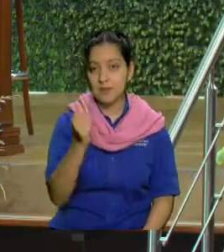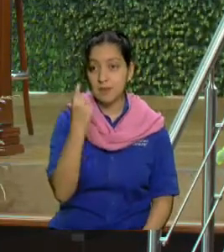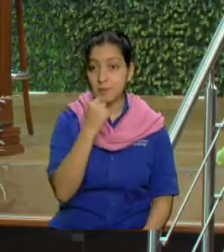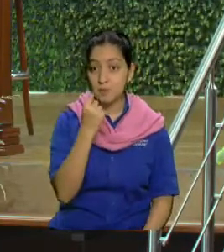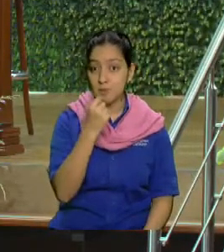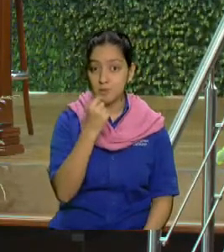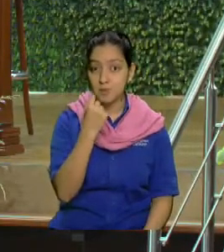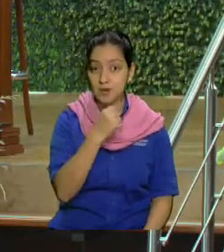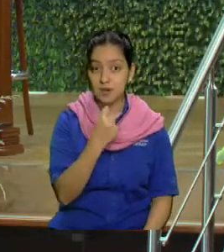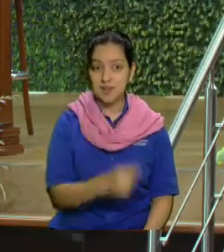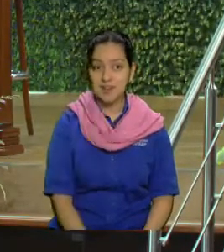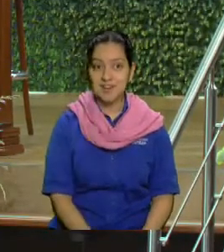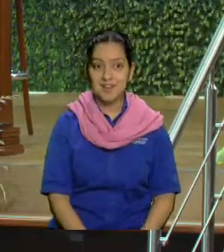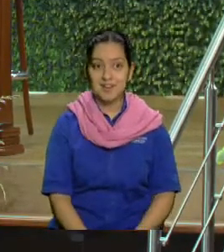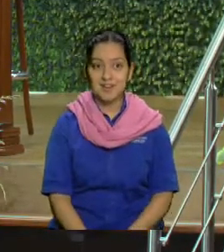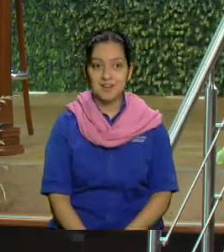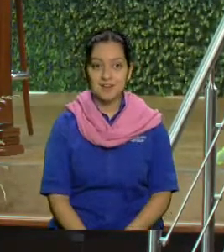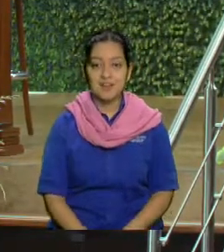Y ella también.